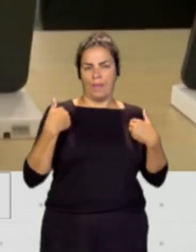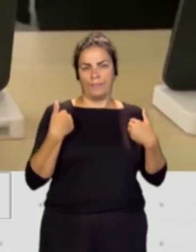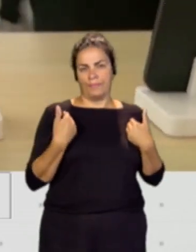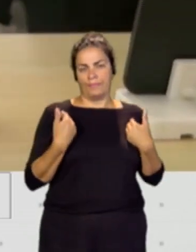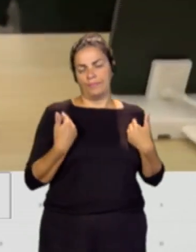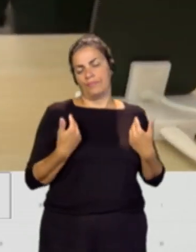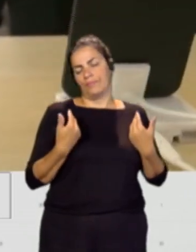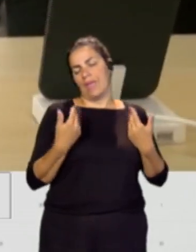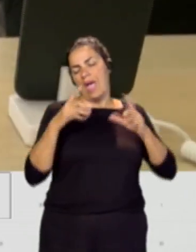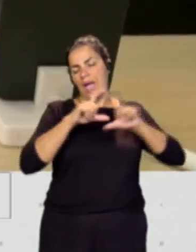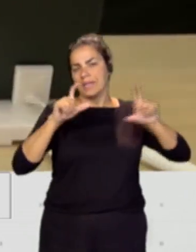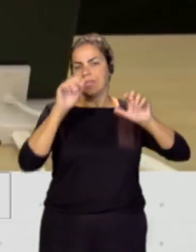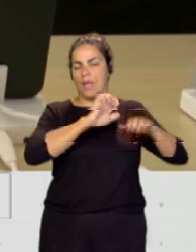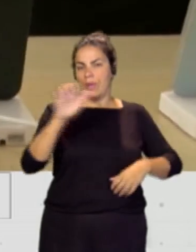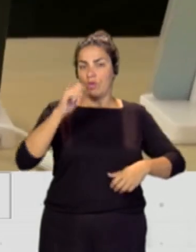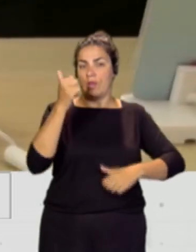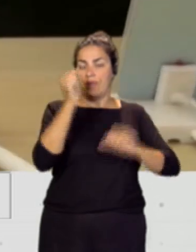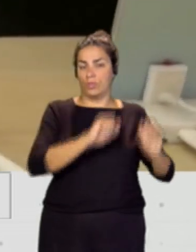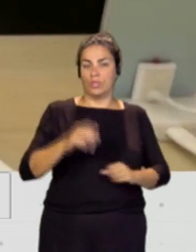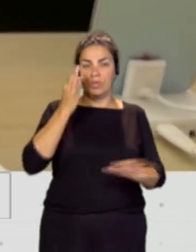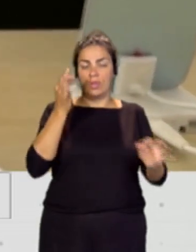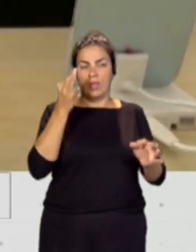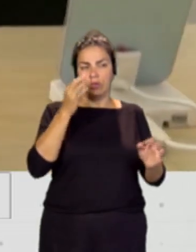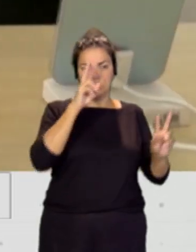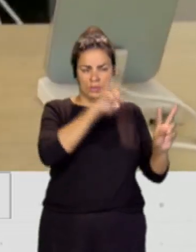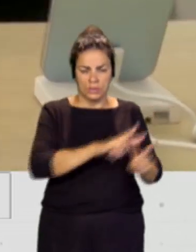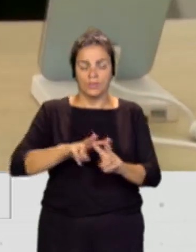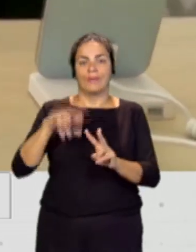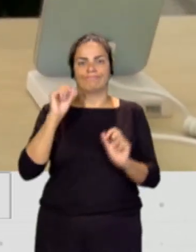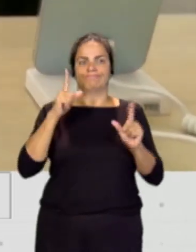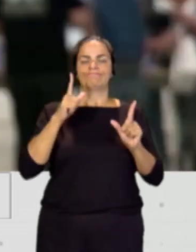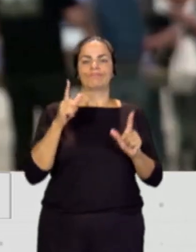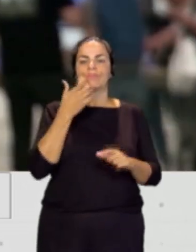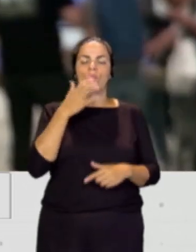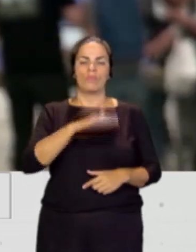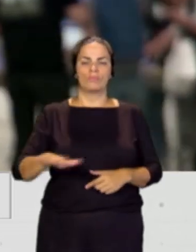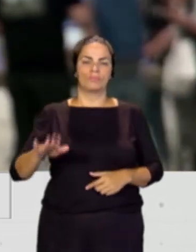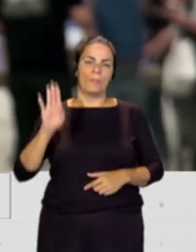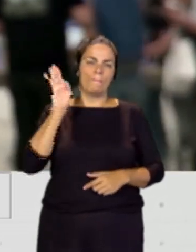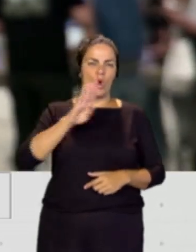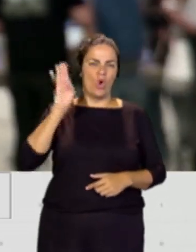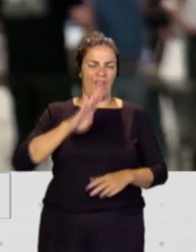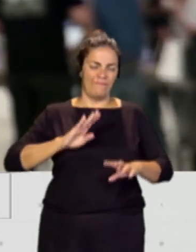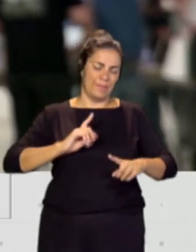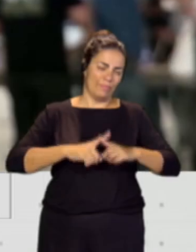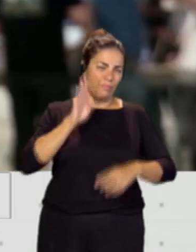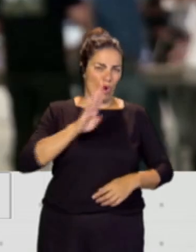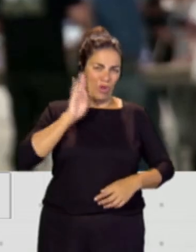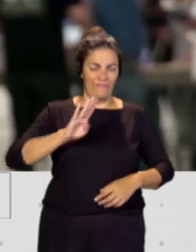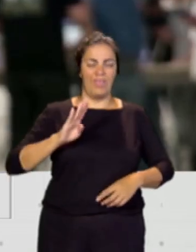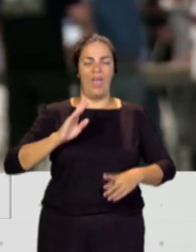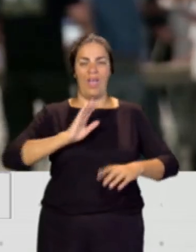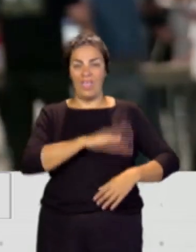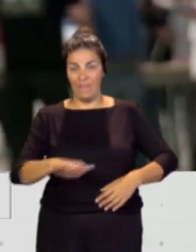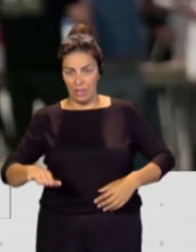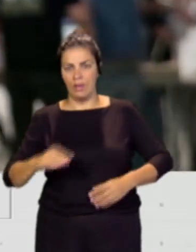Agencia Española de Protección de Datos, donde ha detectado un aumento del consumo, por ejemplo, de pornografía infantil, pues por parte también incluso de